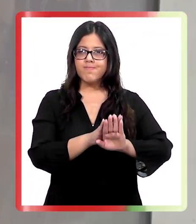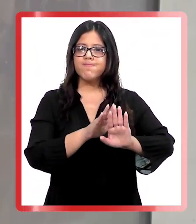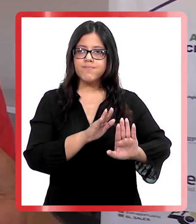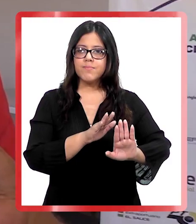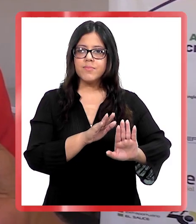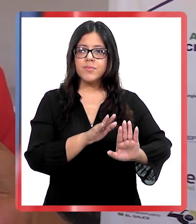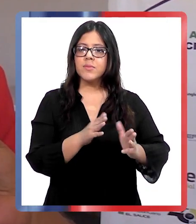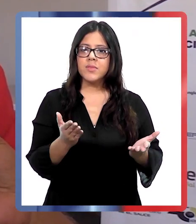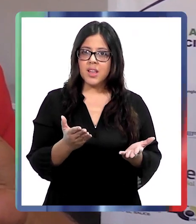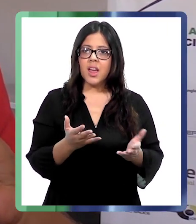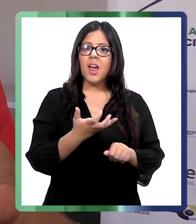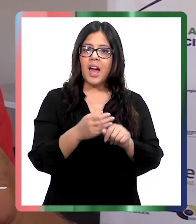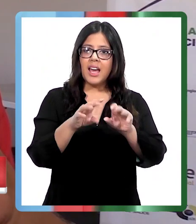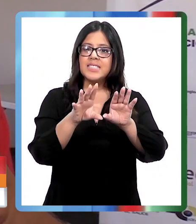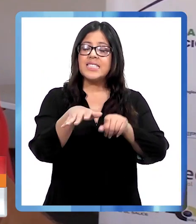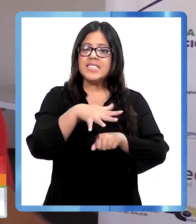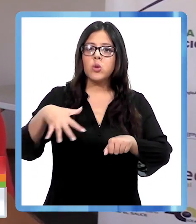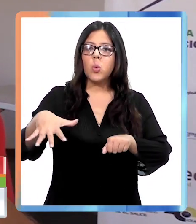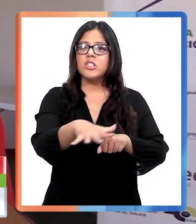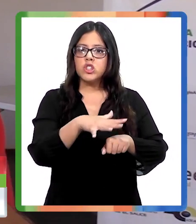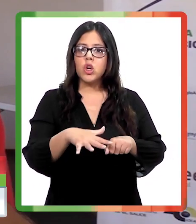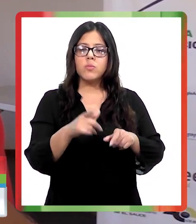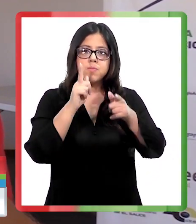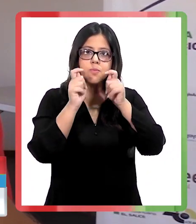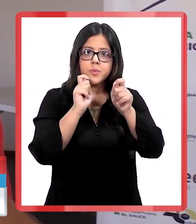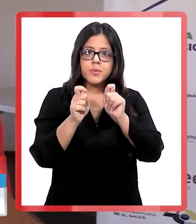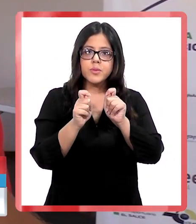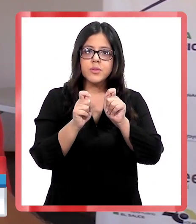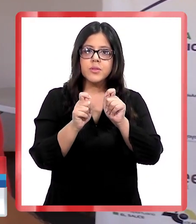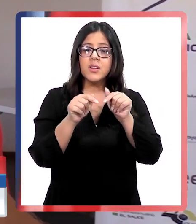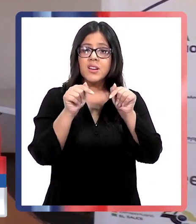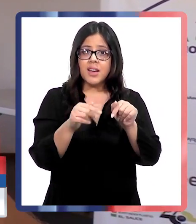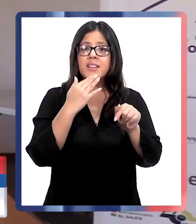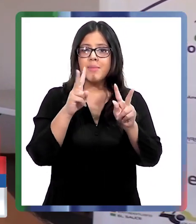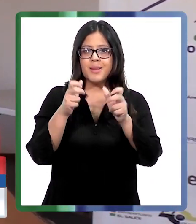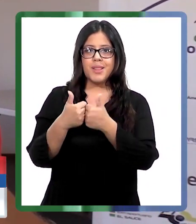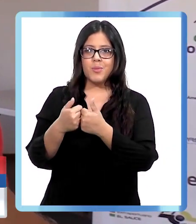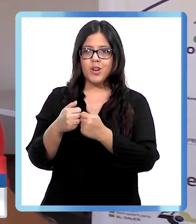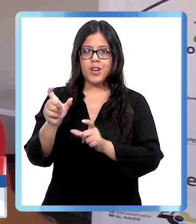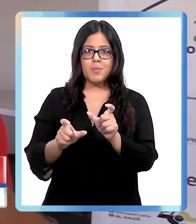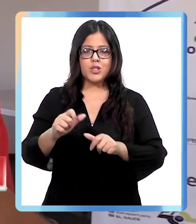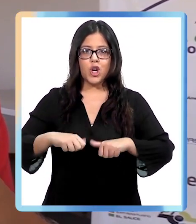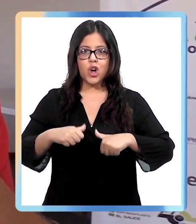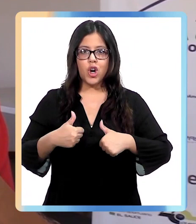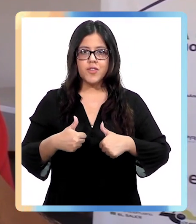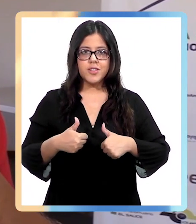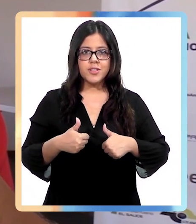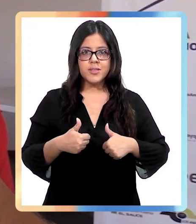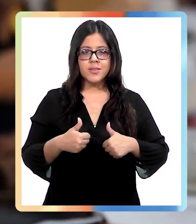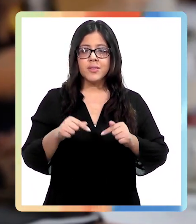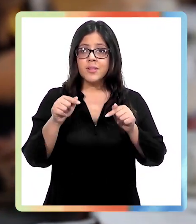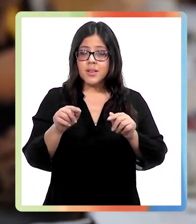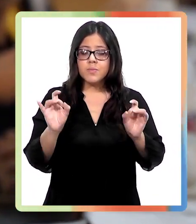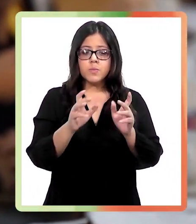situaciones de mucho riesgo en la que caen sobre todo en el pololeo los jóvenes y que pueden, digamos, transformar su vida en